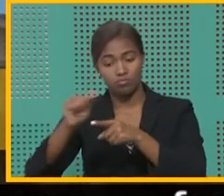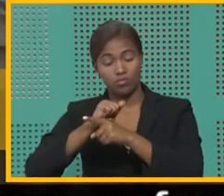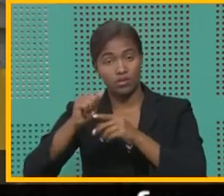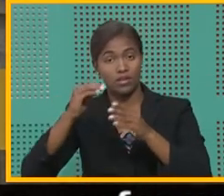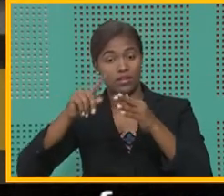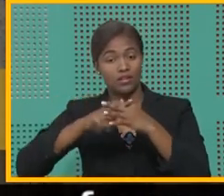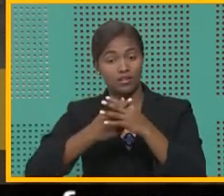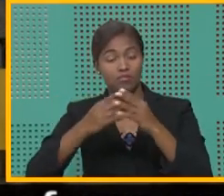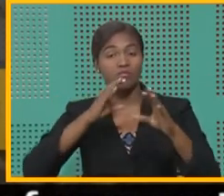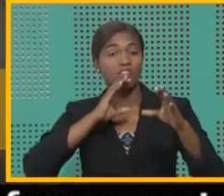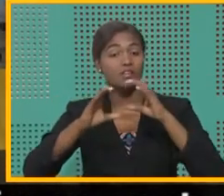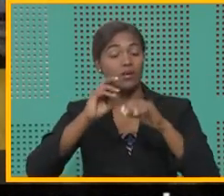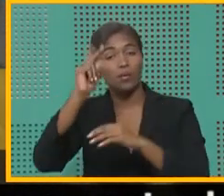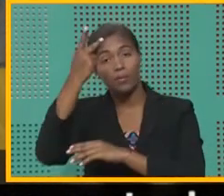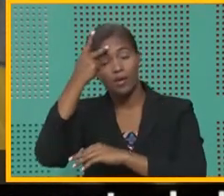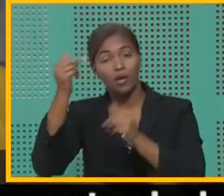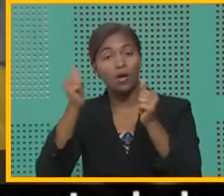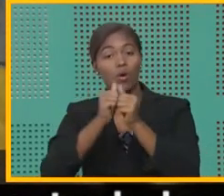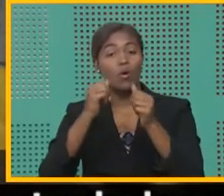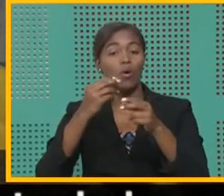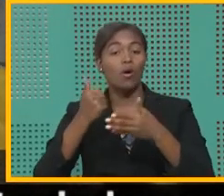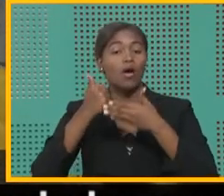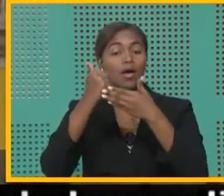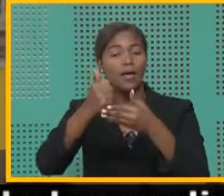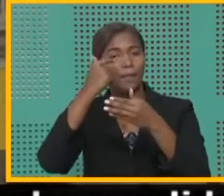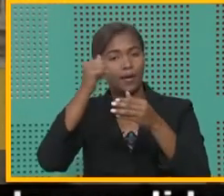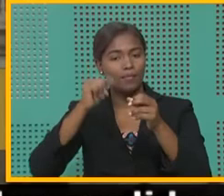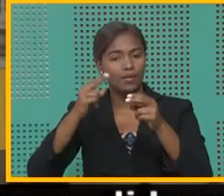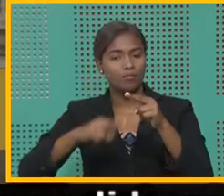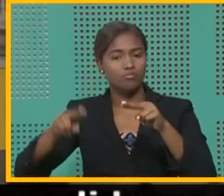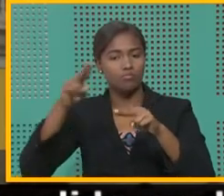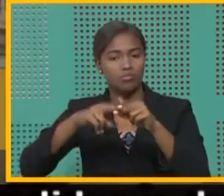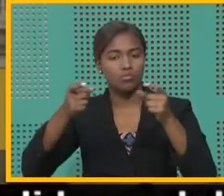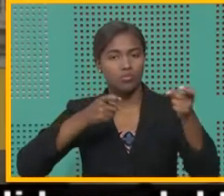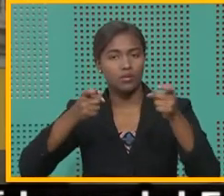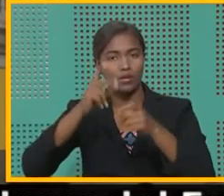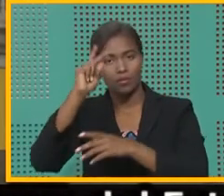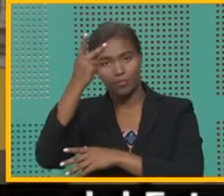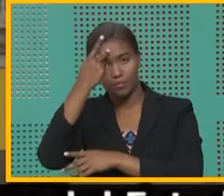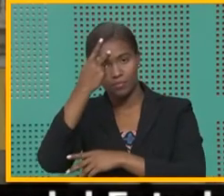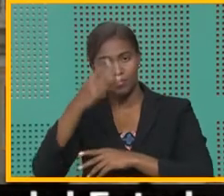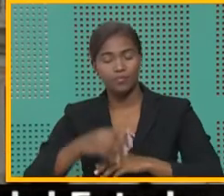con la sesión la comunicación pública como instrumento para fortalecer la gobernanza pública.